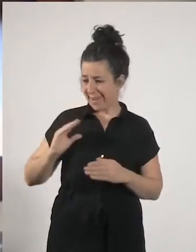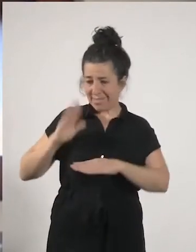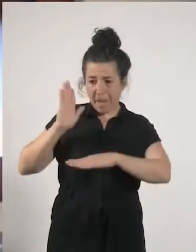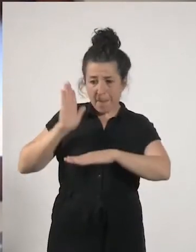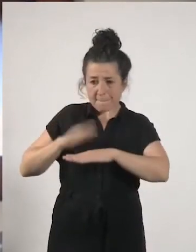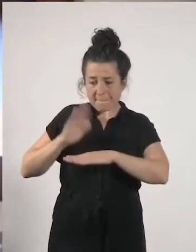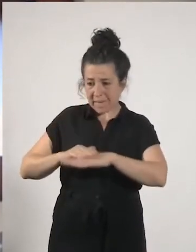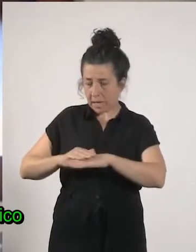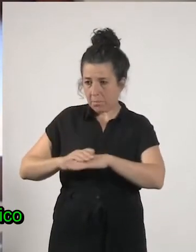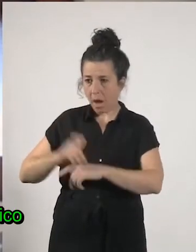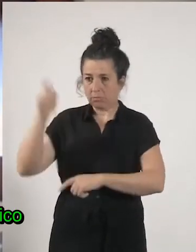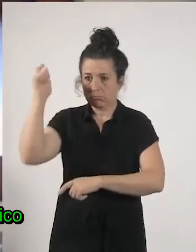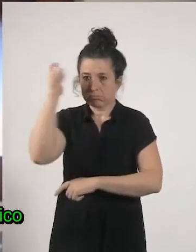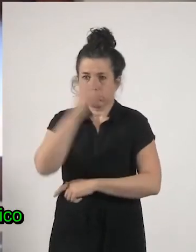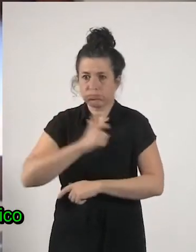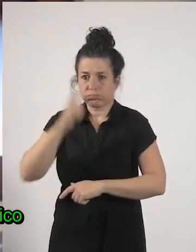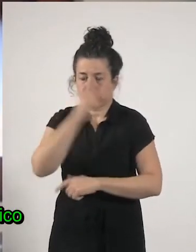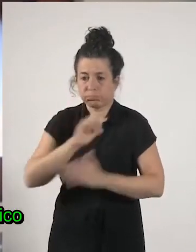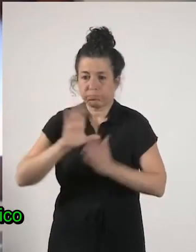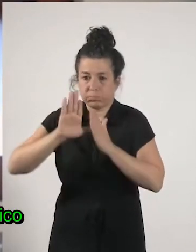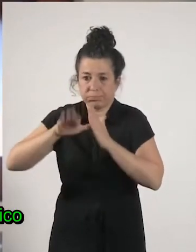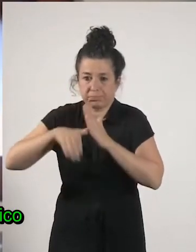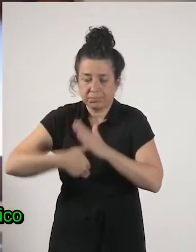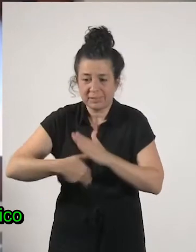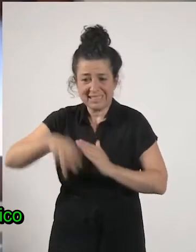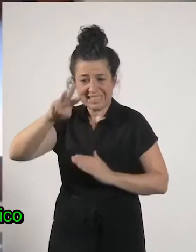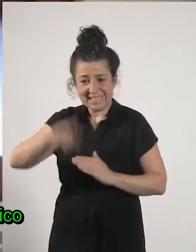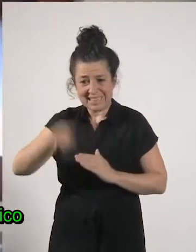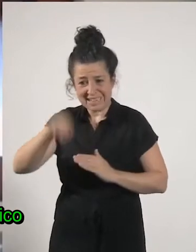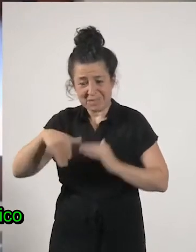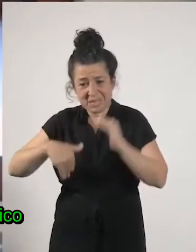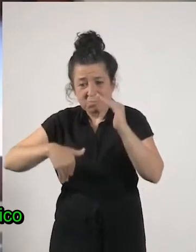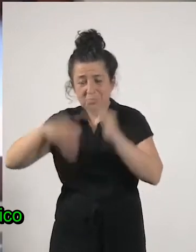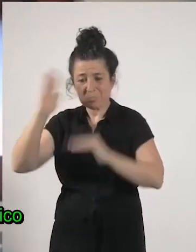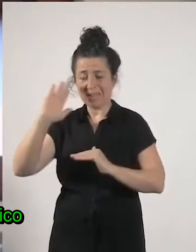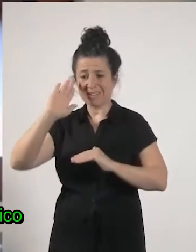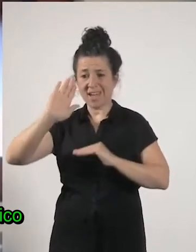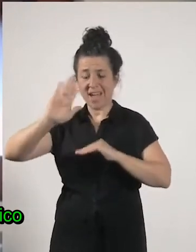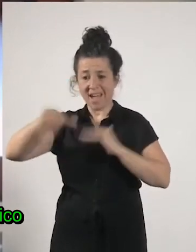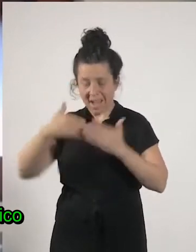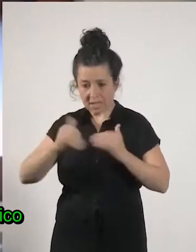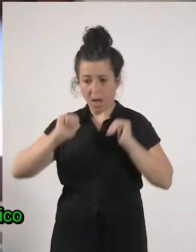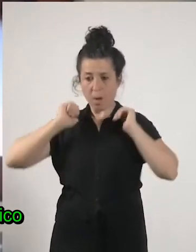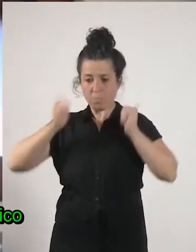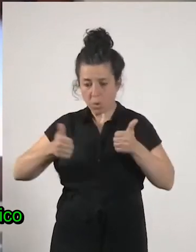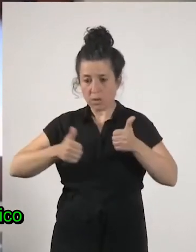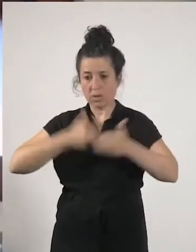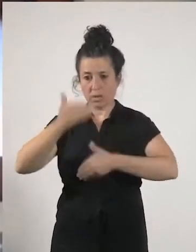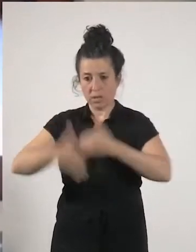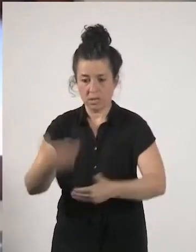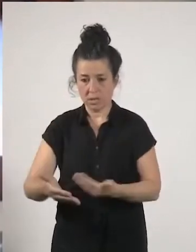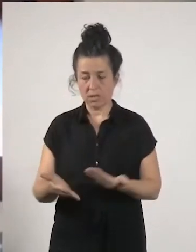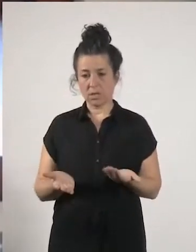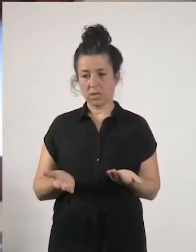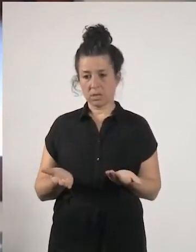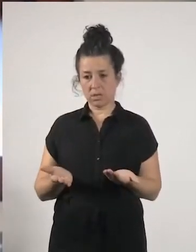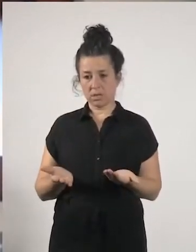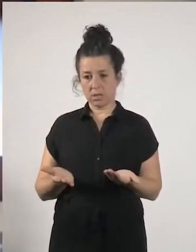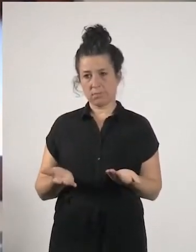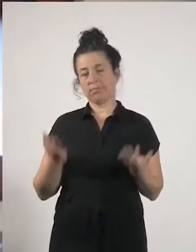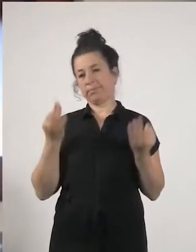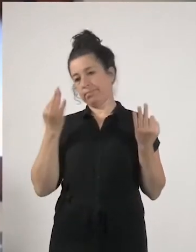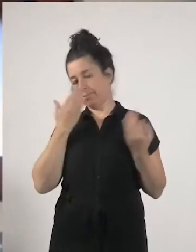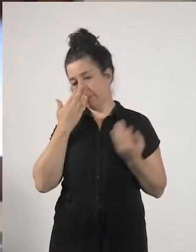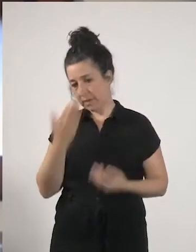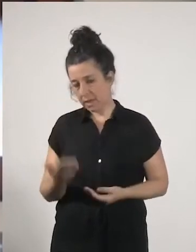funcionamiento que se han tardado tres meses y pico en que en que la renta mínima exista o sea de verdad